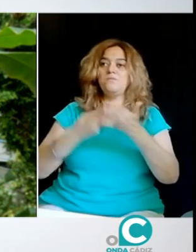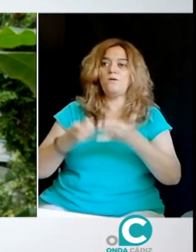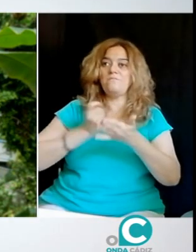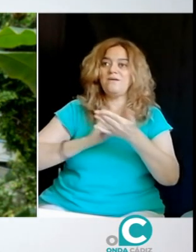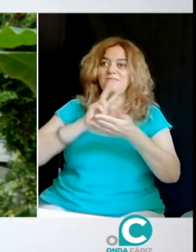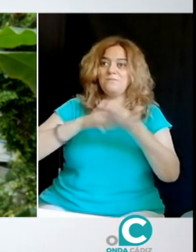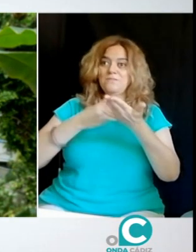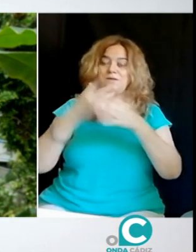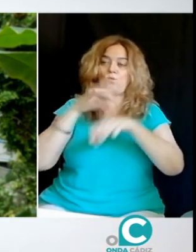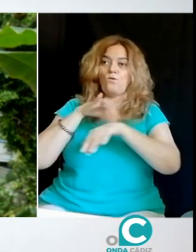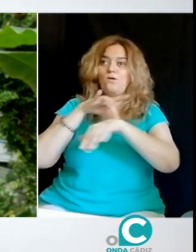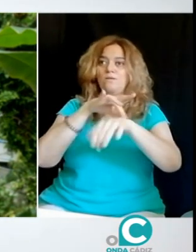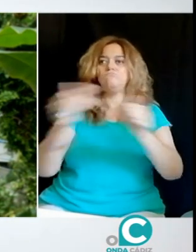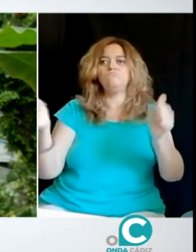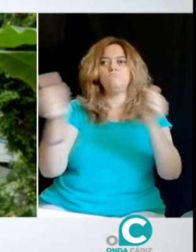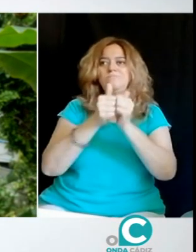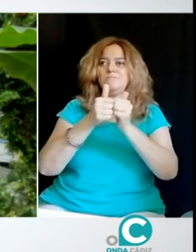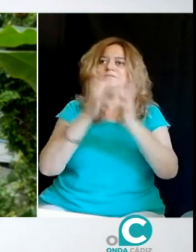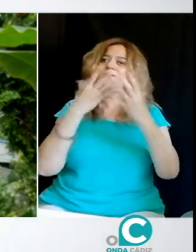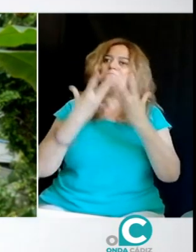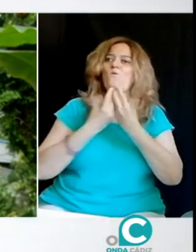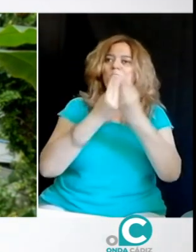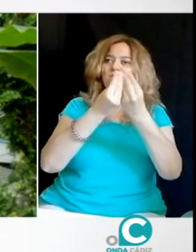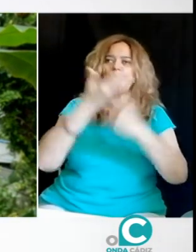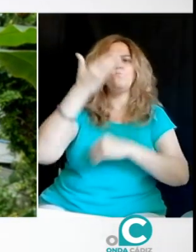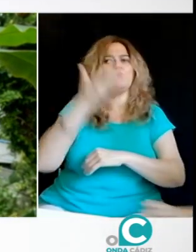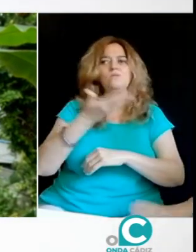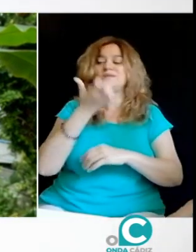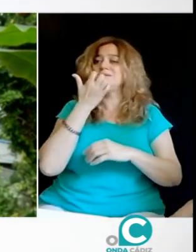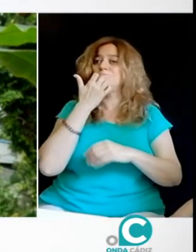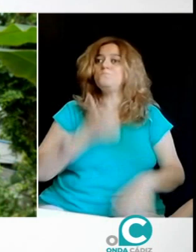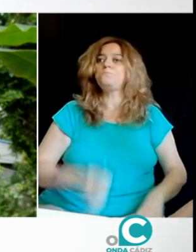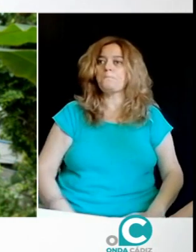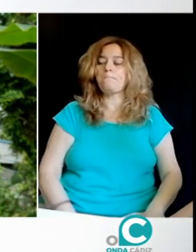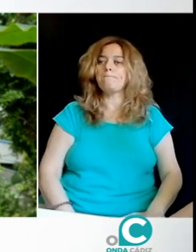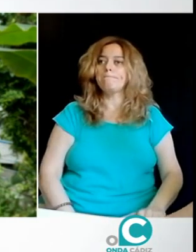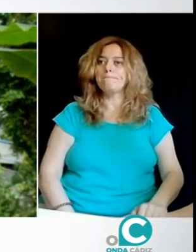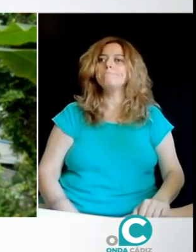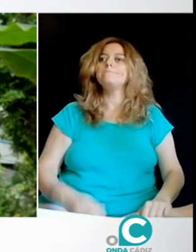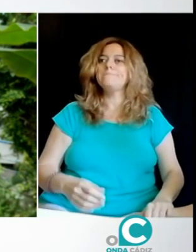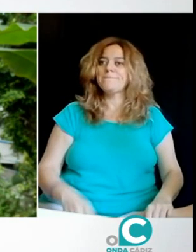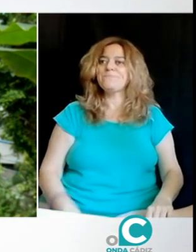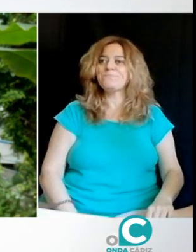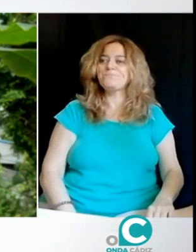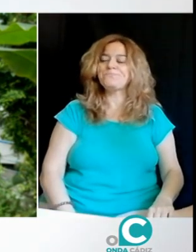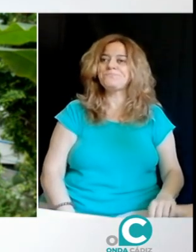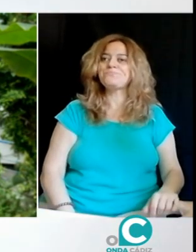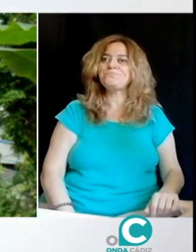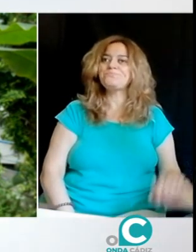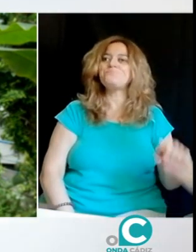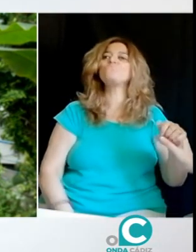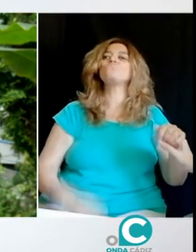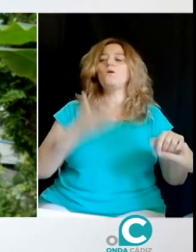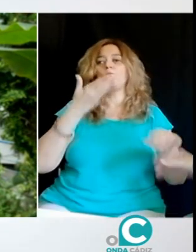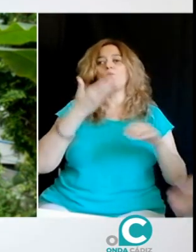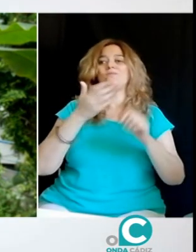claro, bien al aire libre, expresiones, viajes y demás, donde siempre nos acompañaban los profesionales, como los que se intérpreten o los